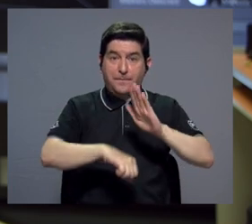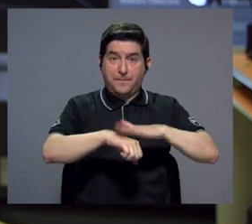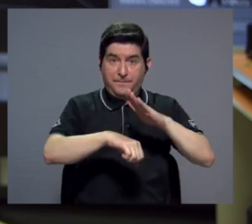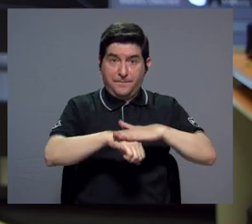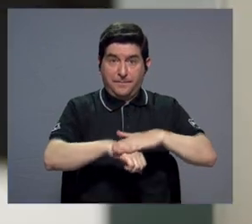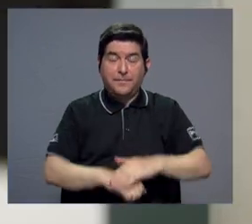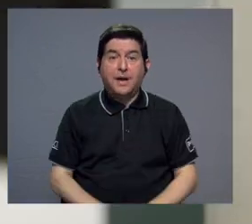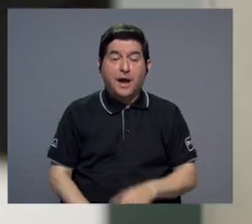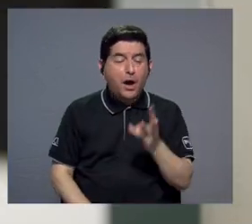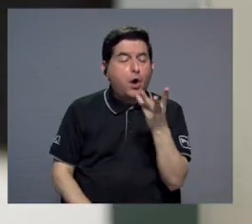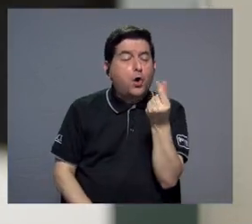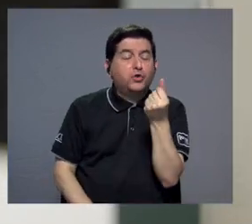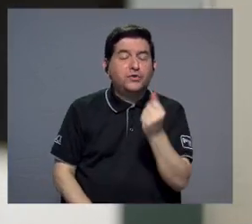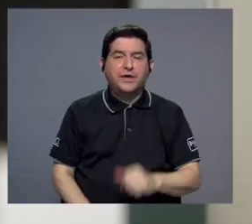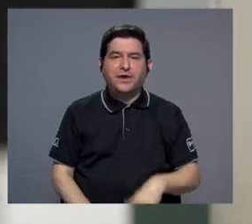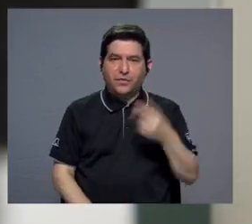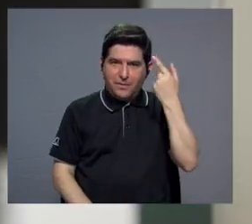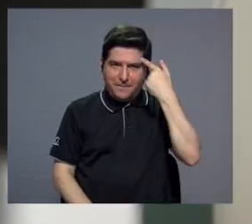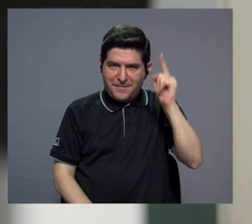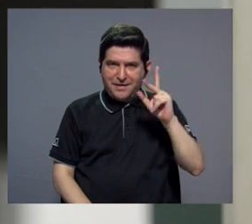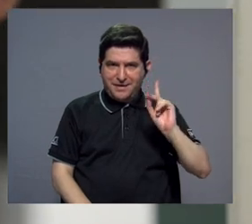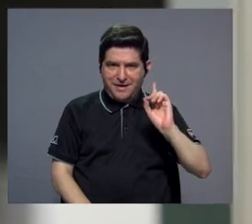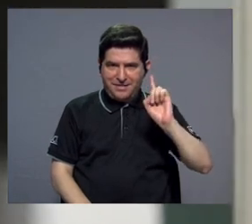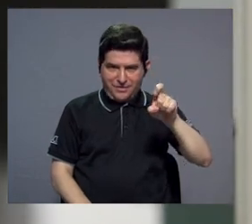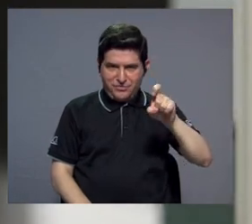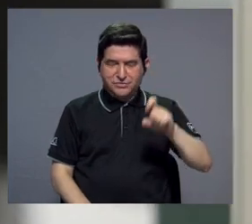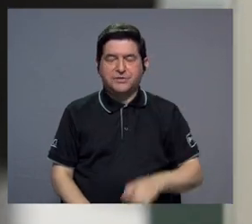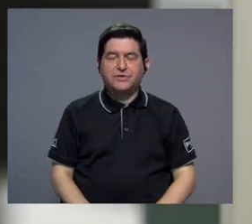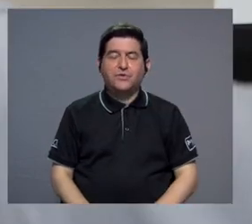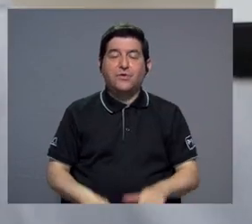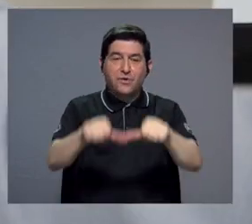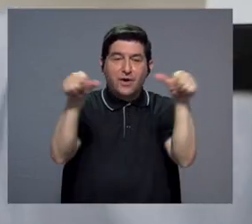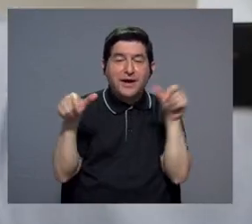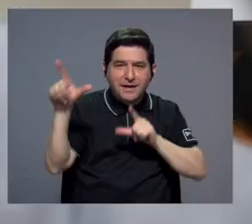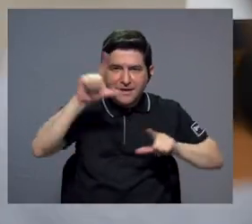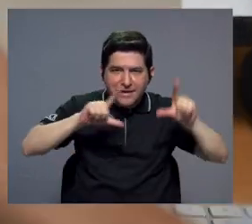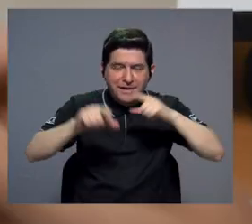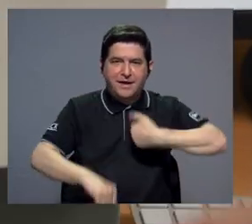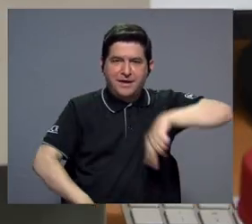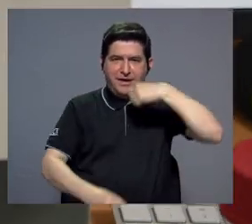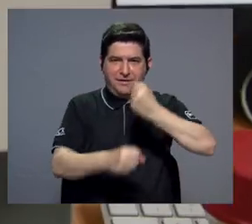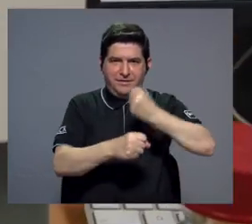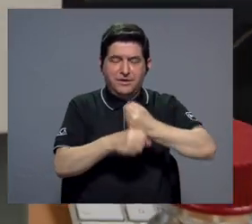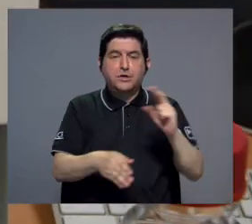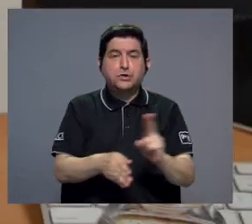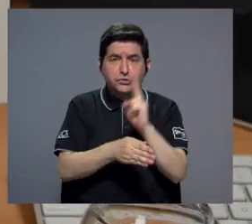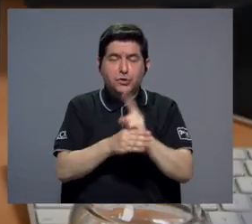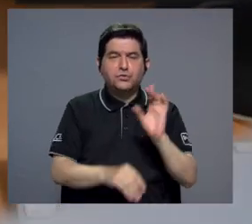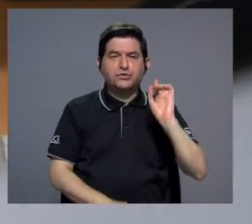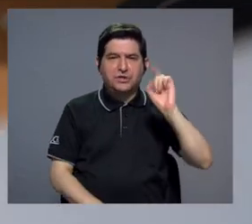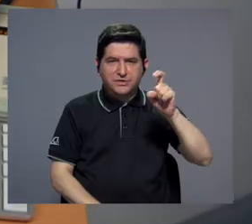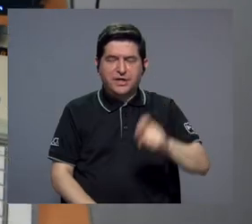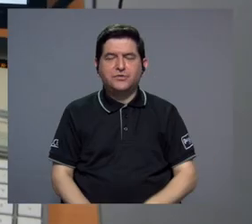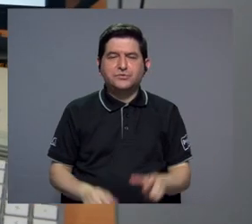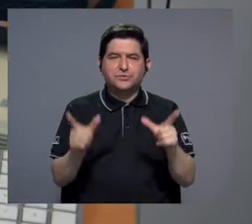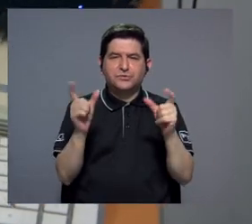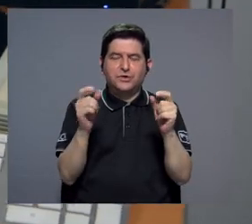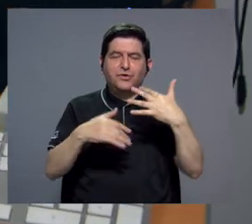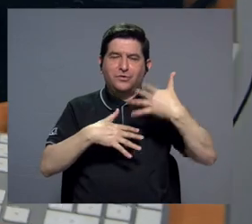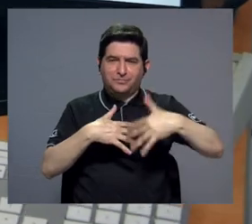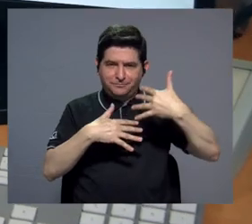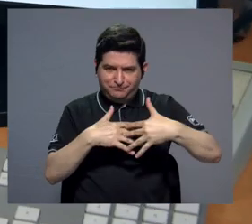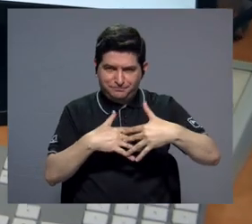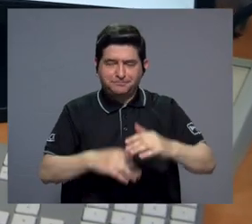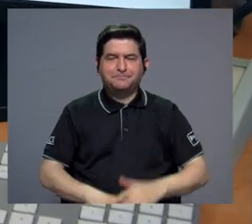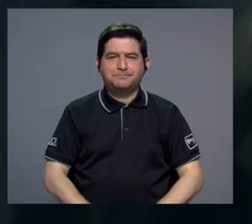o a los virus, que permiten entonces hacer un conteo y este diagnóstico. En el capo clínico que nosotros trabajamos se utiliza mucho para el diagnóstico de